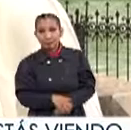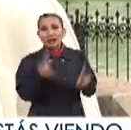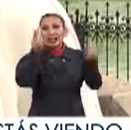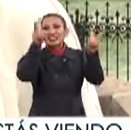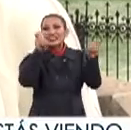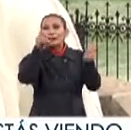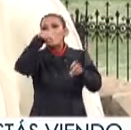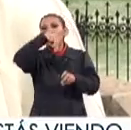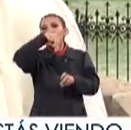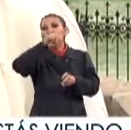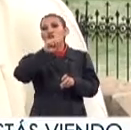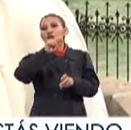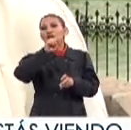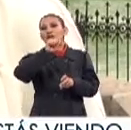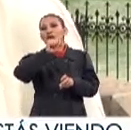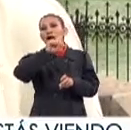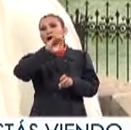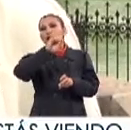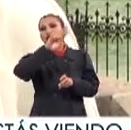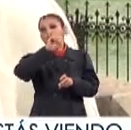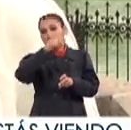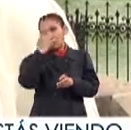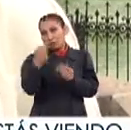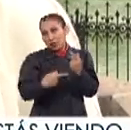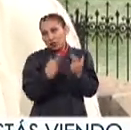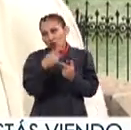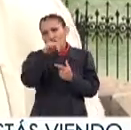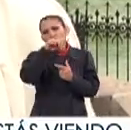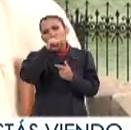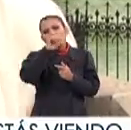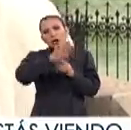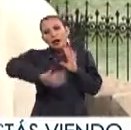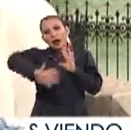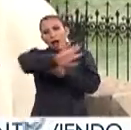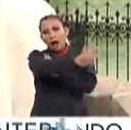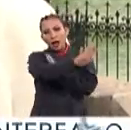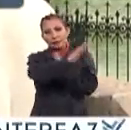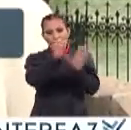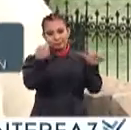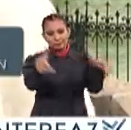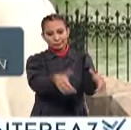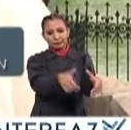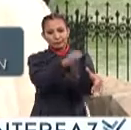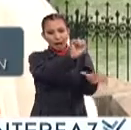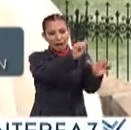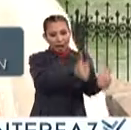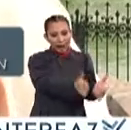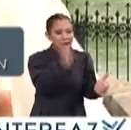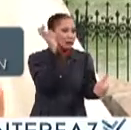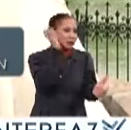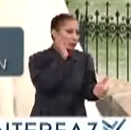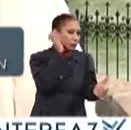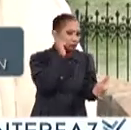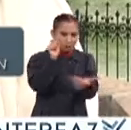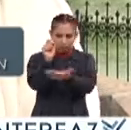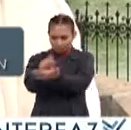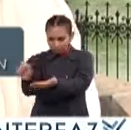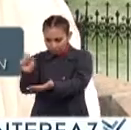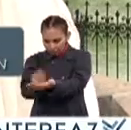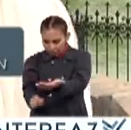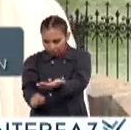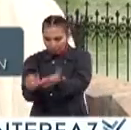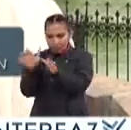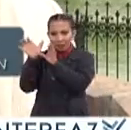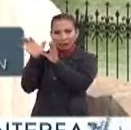tema de notación está en un espacio Es una buena pregunta Porque el tema de notación está en un espacio liminal Entre las artes sonoras Las escrituras